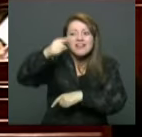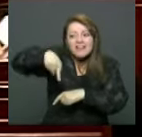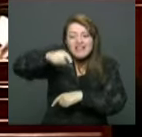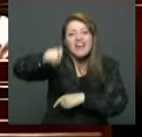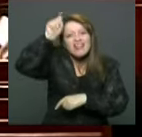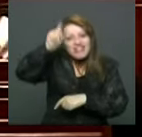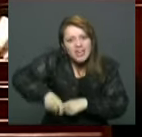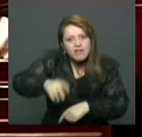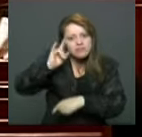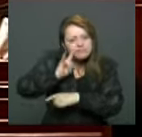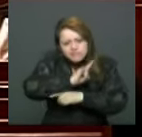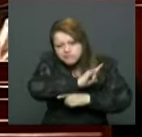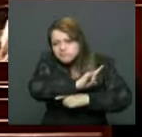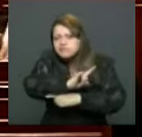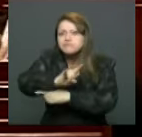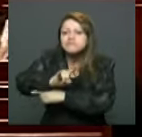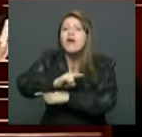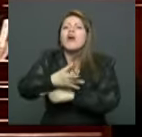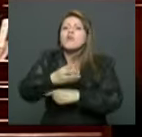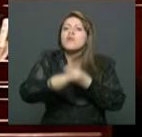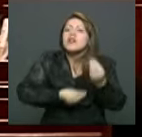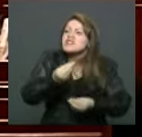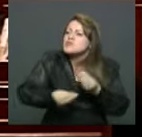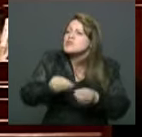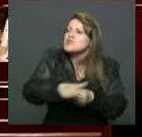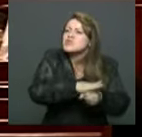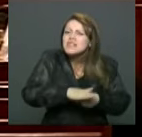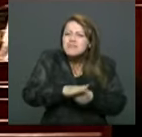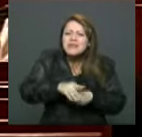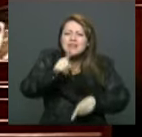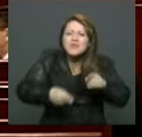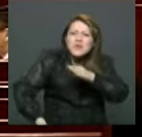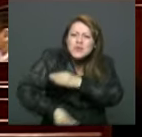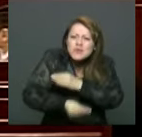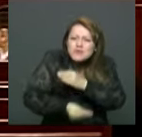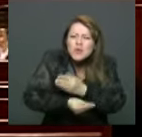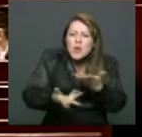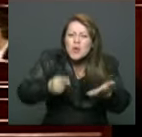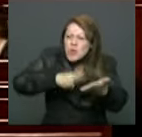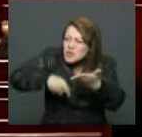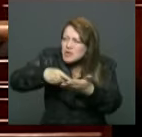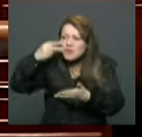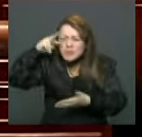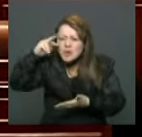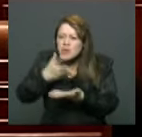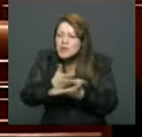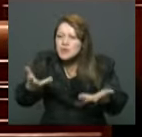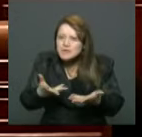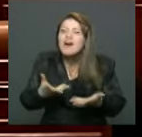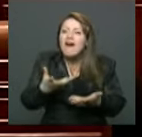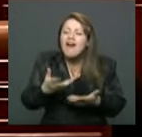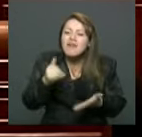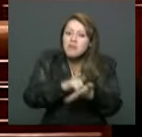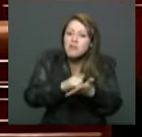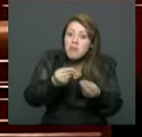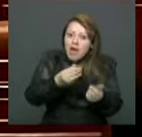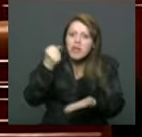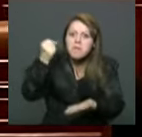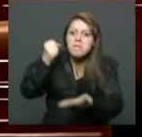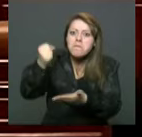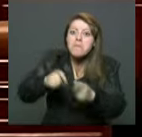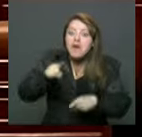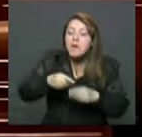en perseguir estos delitos electorales para que no sigan ocurriendo en nuestro país y no siguiera ese recurso público como un elemento